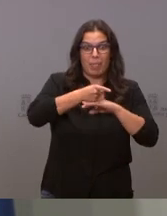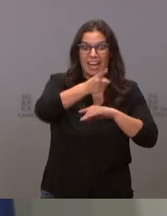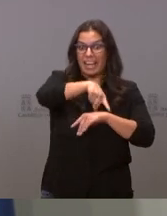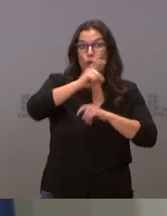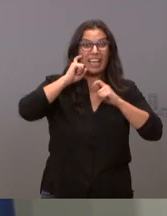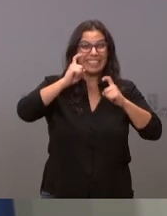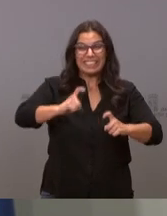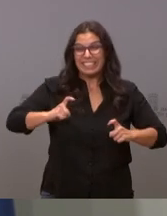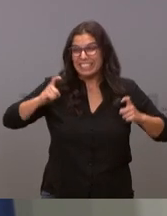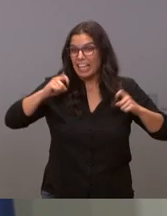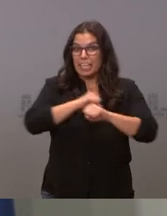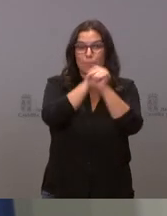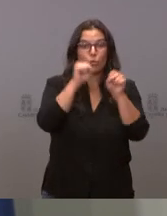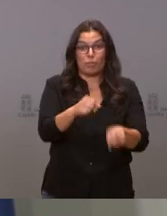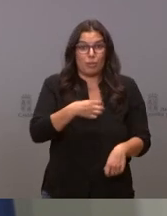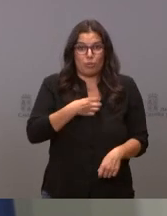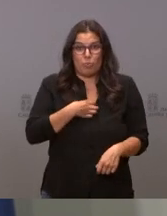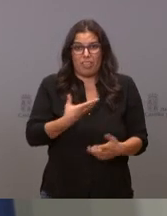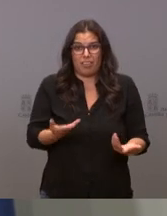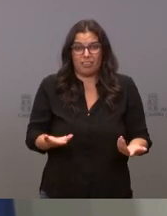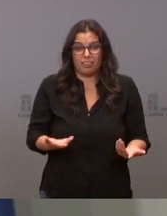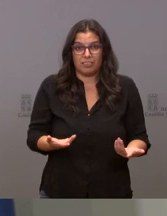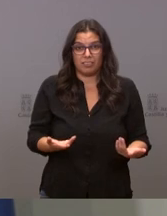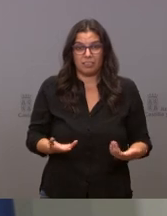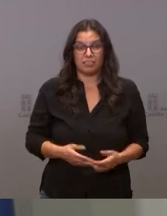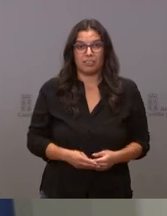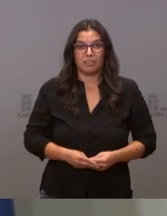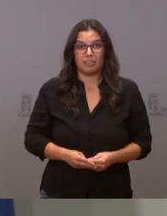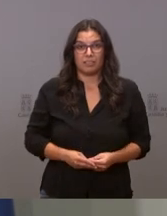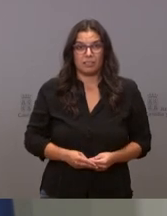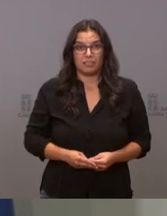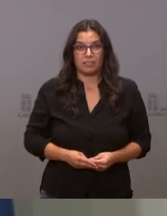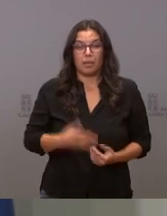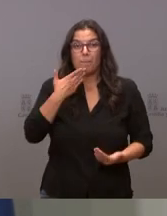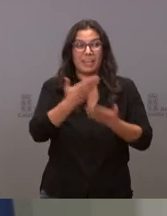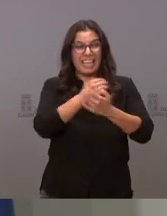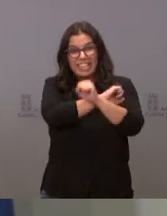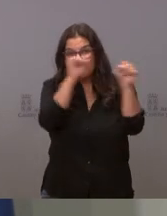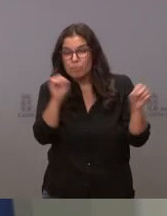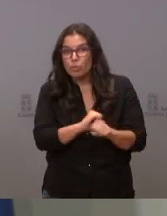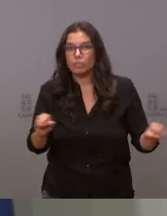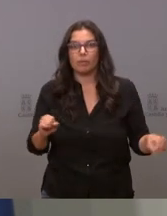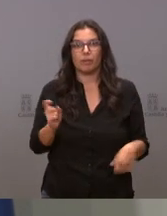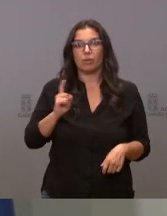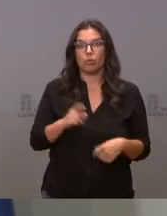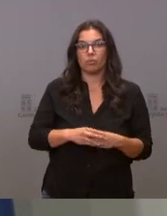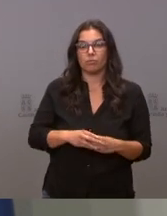es no se puede pedir a la población a los gobernantes cosas imposibles mire usted usted que propone